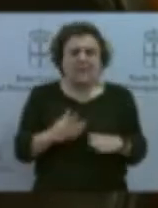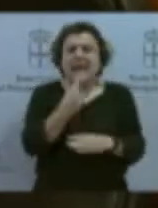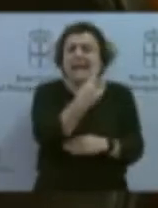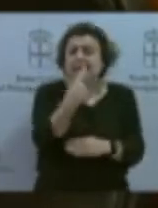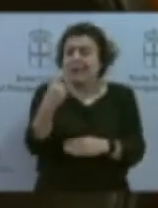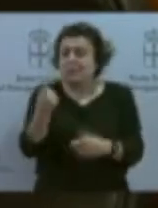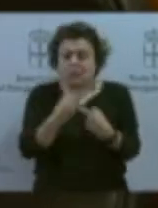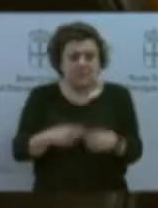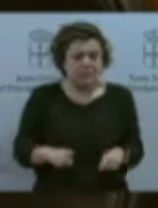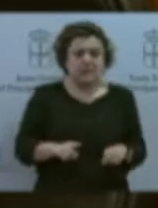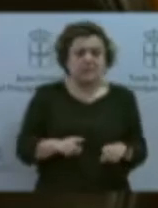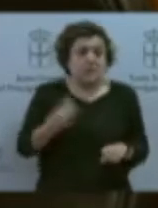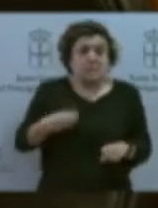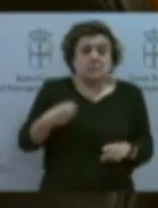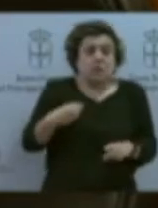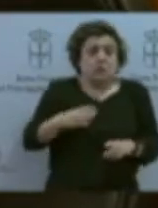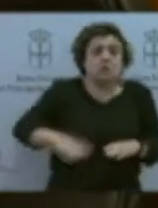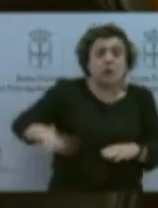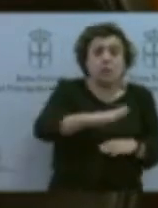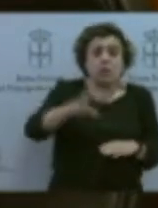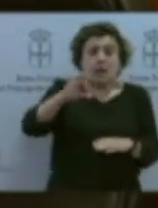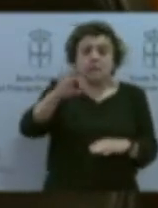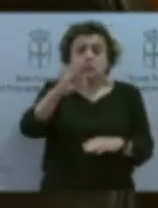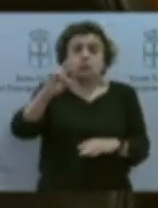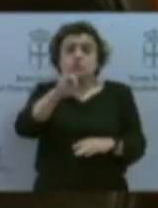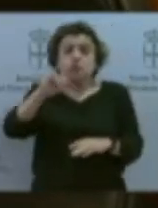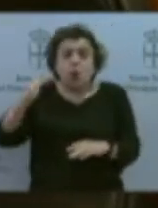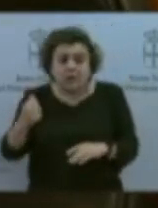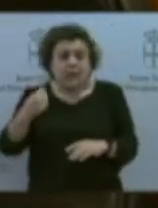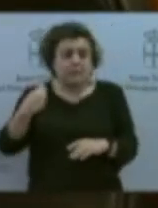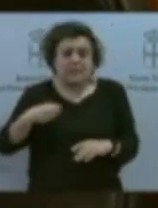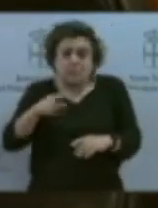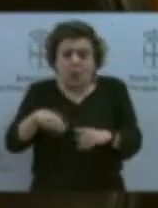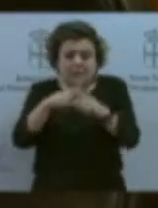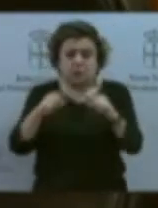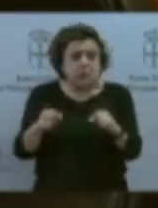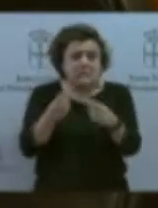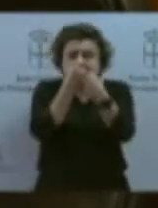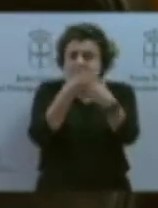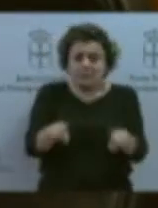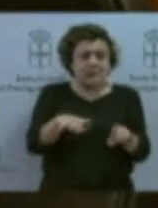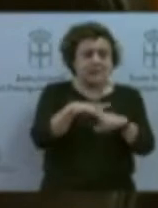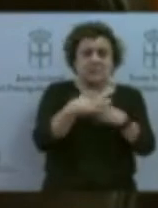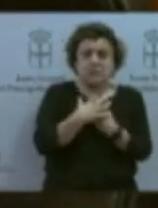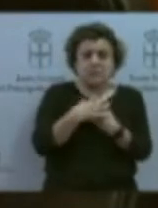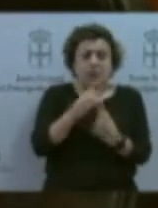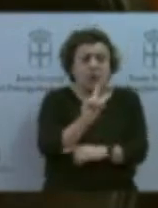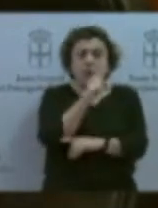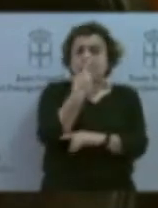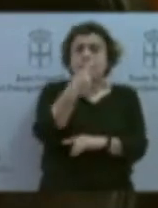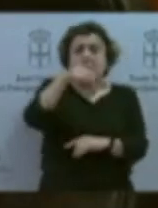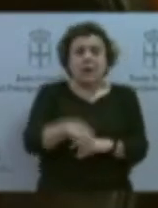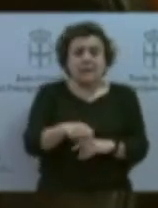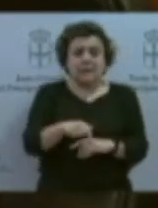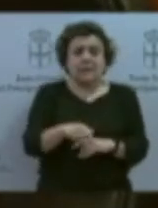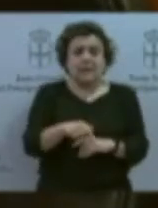se organizen las mismas fiestas en Asturias. Por dos motivos fundamentales, señora consellera. El primero, ¿cómo se organizan las fiestas de Prau y las verbenes populares en Asturias? Y, dos,